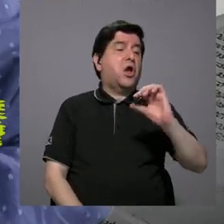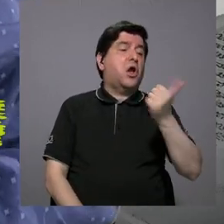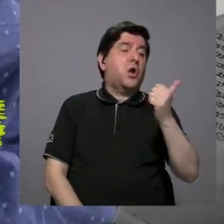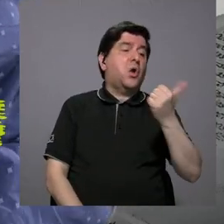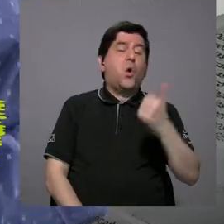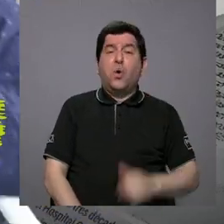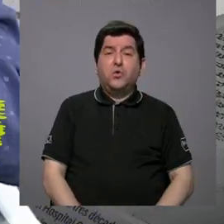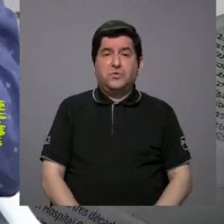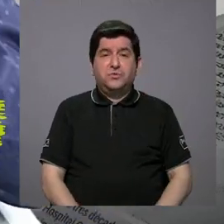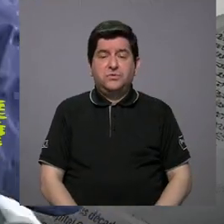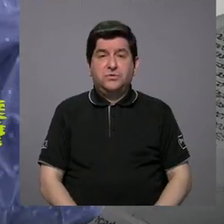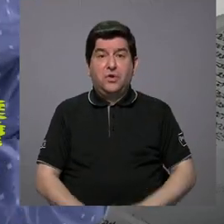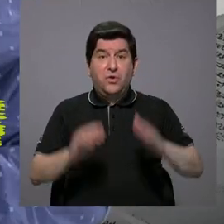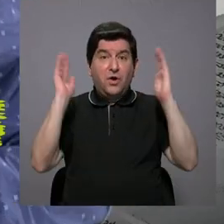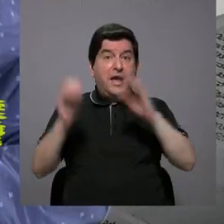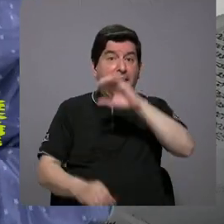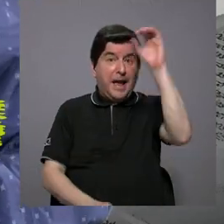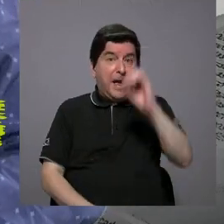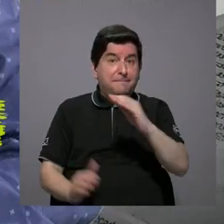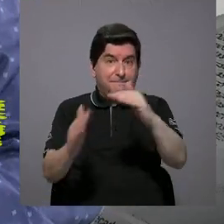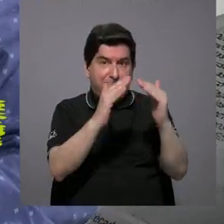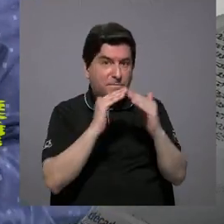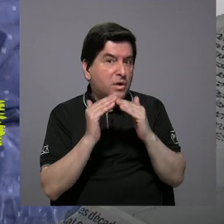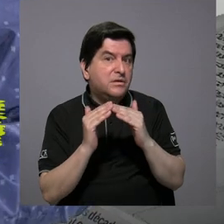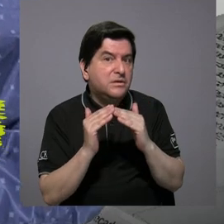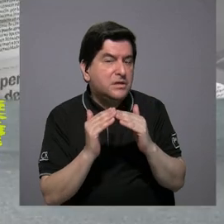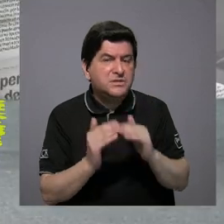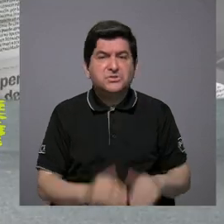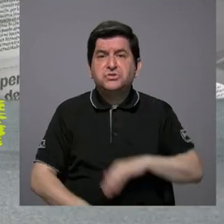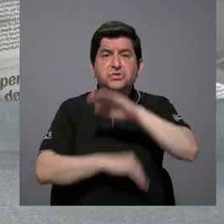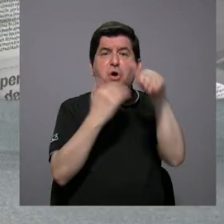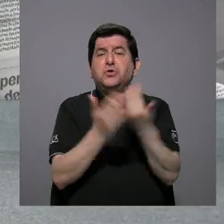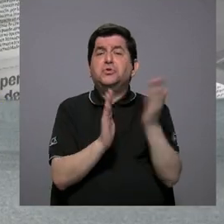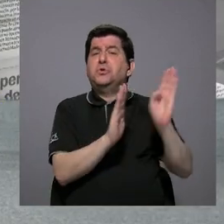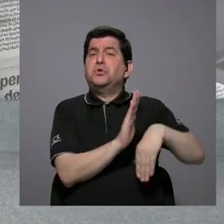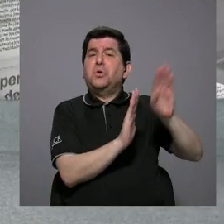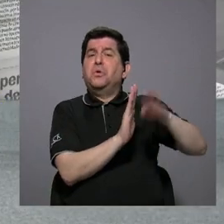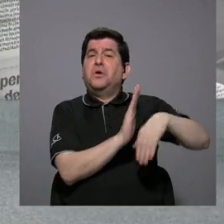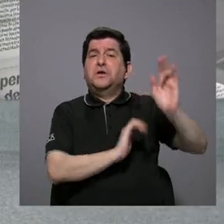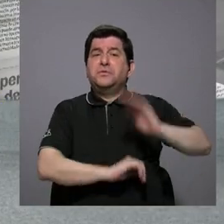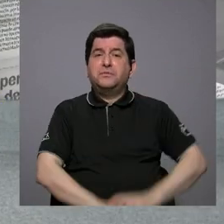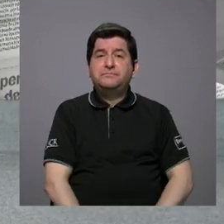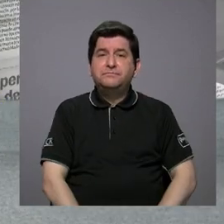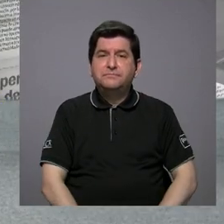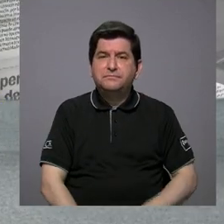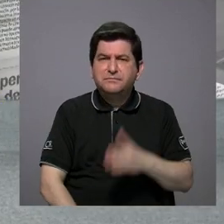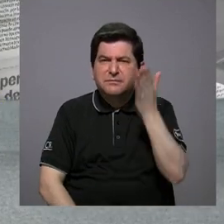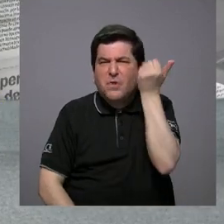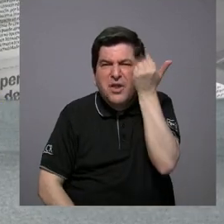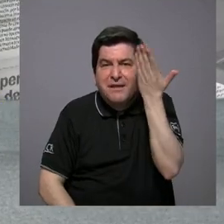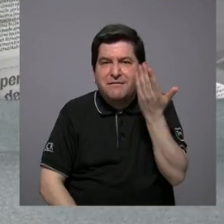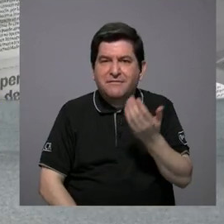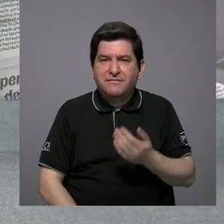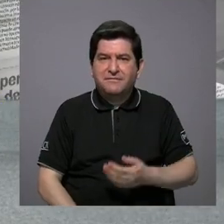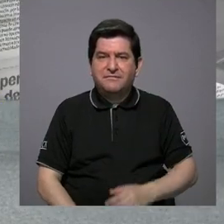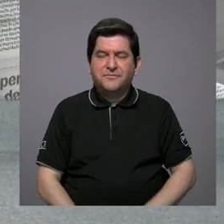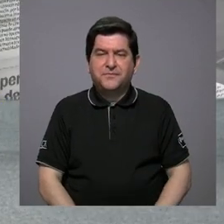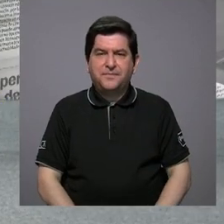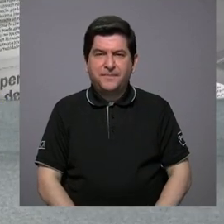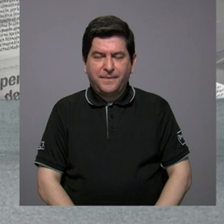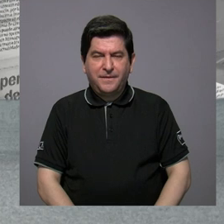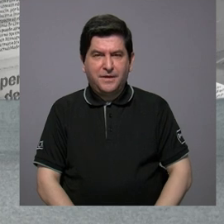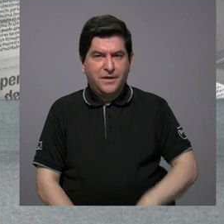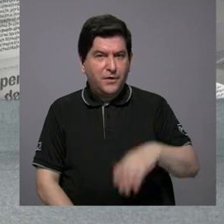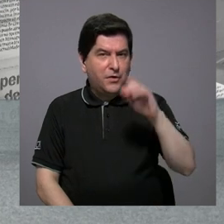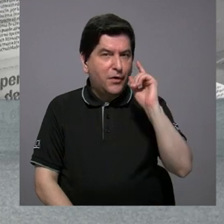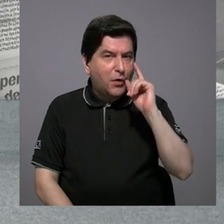enorme porcentaje de pobladores todo les salga más barato? Yo quisiera, porque uno de